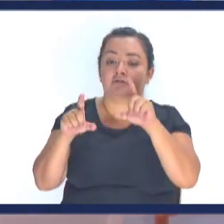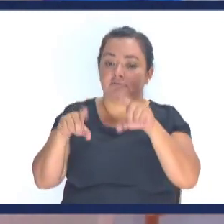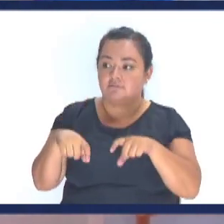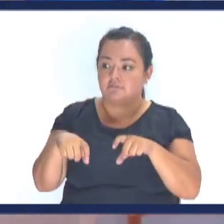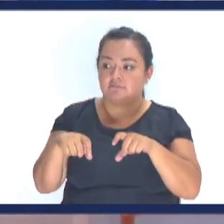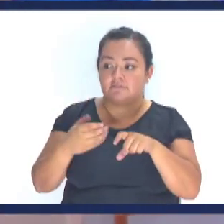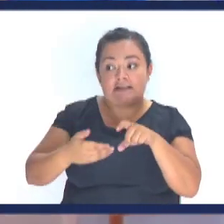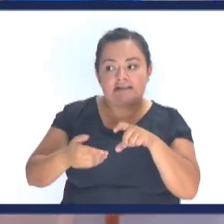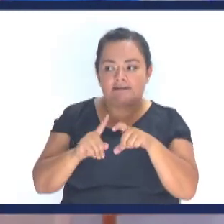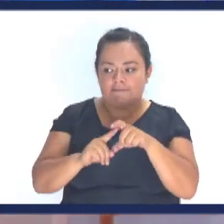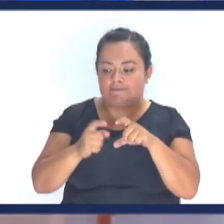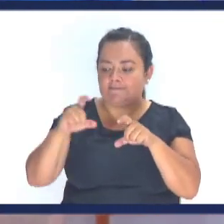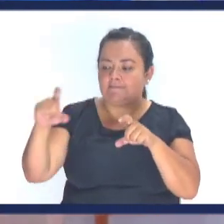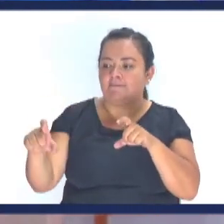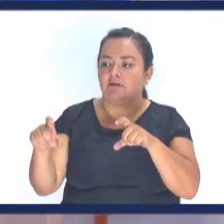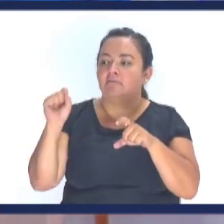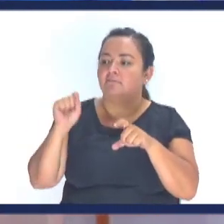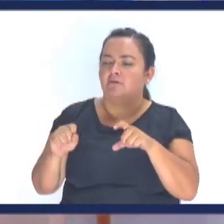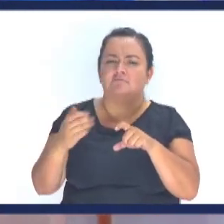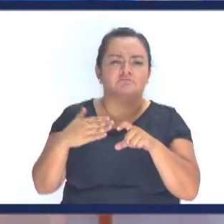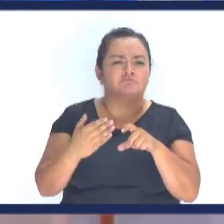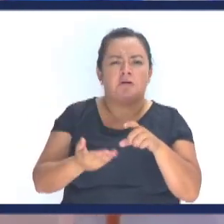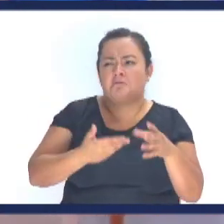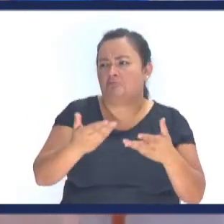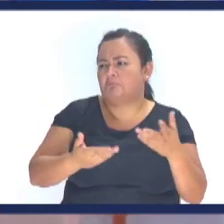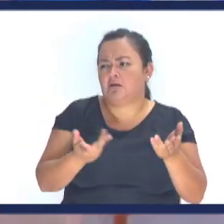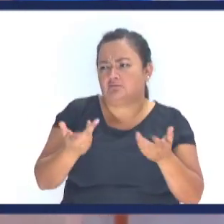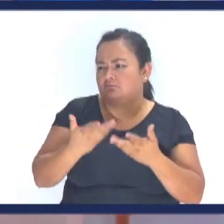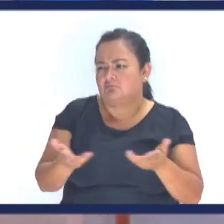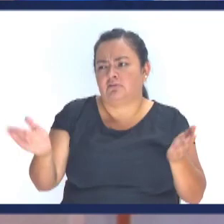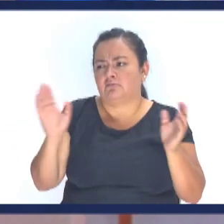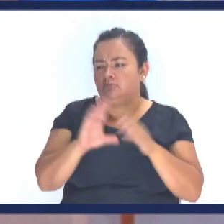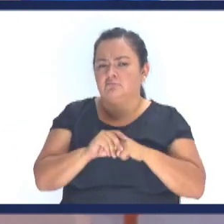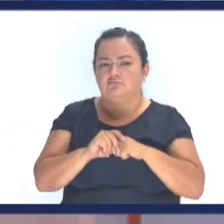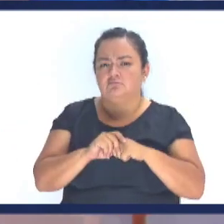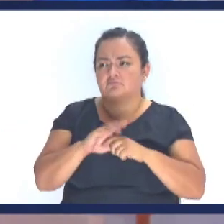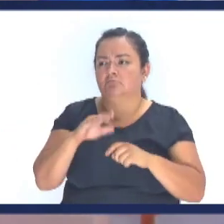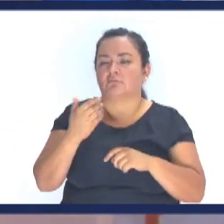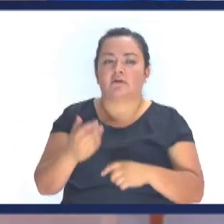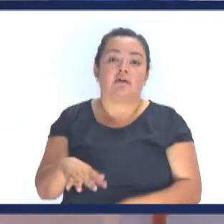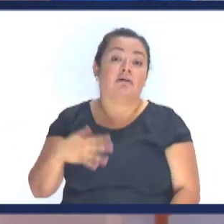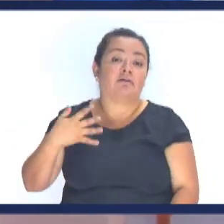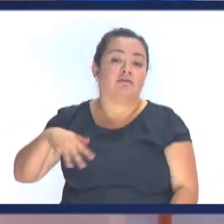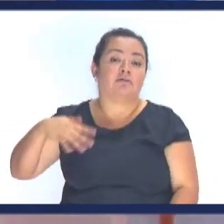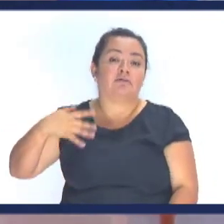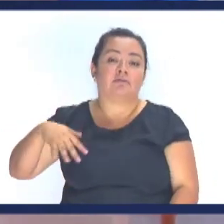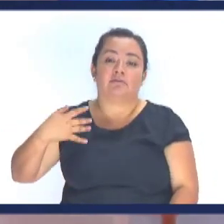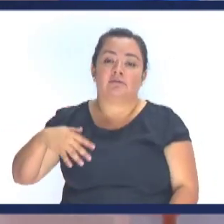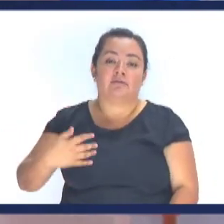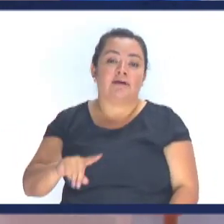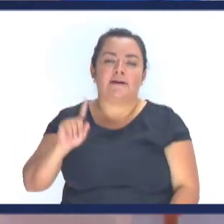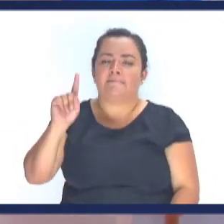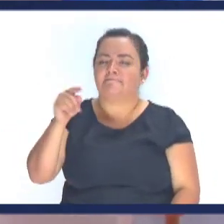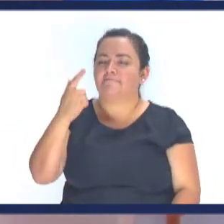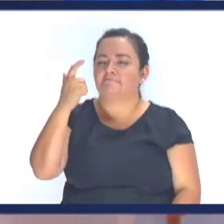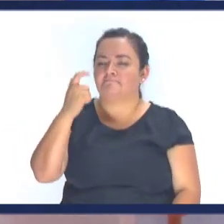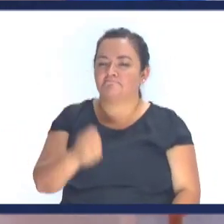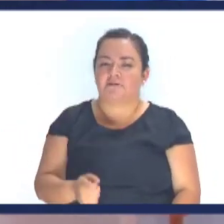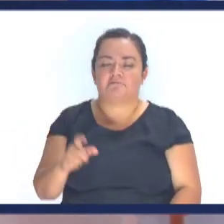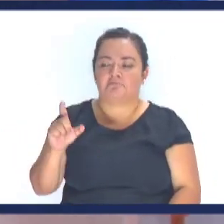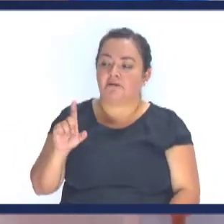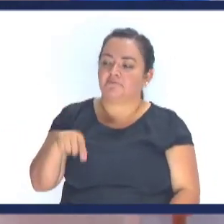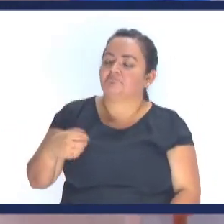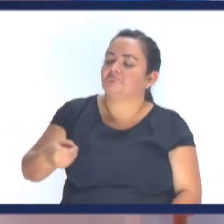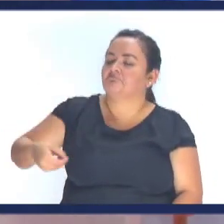a dar Una tarjeta Hija Para que podas Hacer algunas compras O cosas Y luego Ay hermano El primer mes